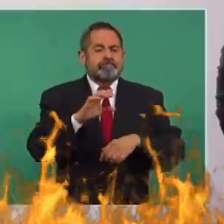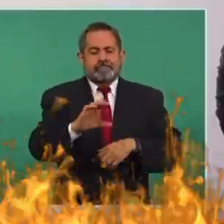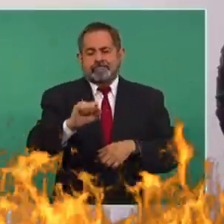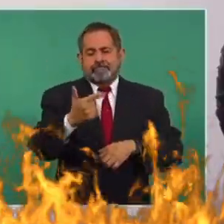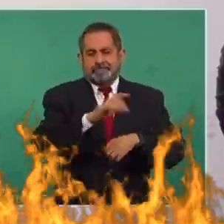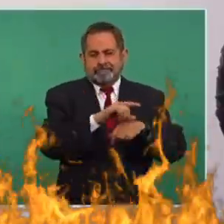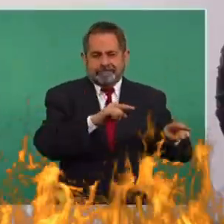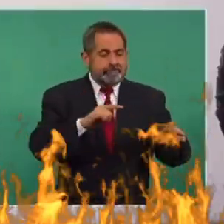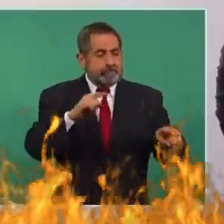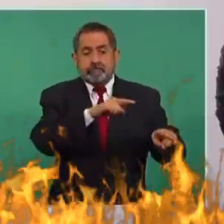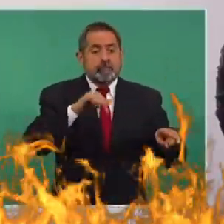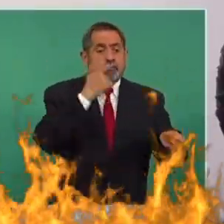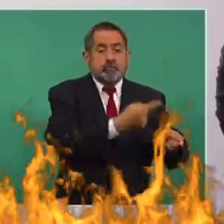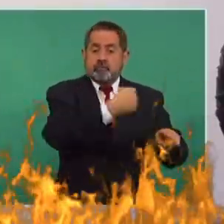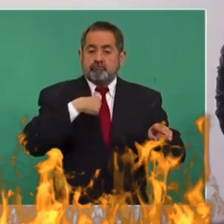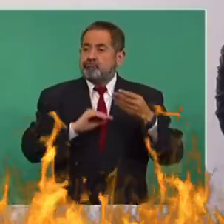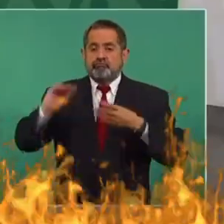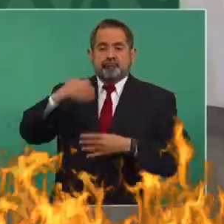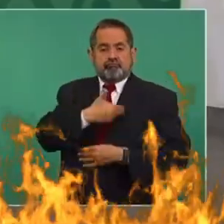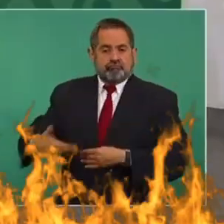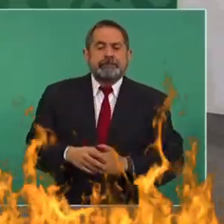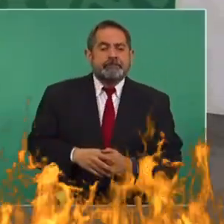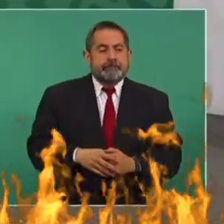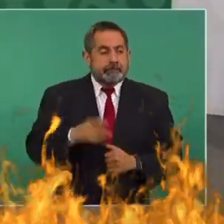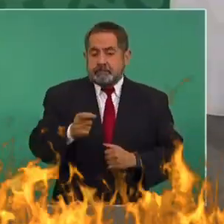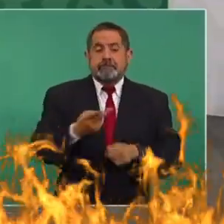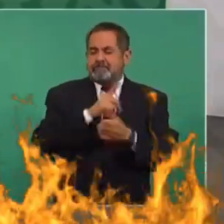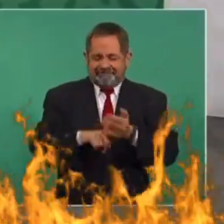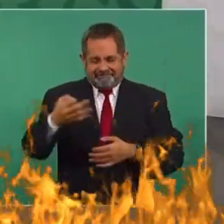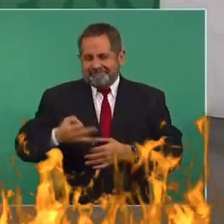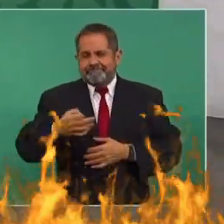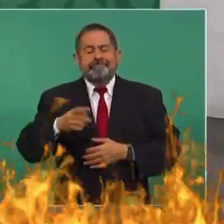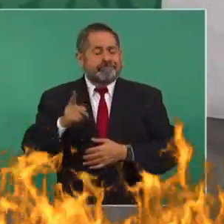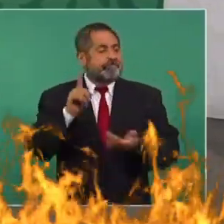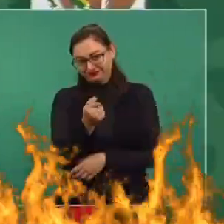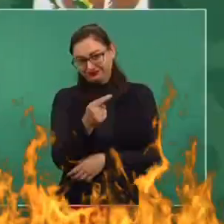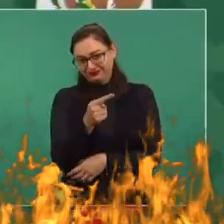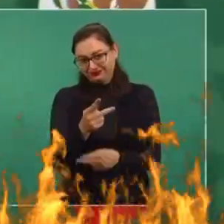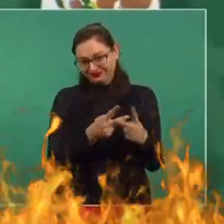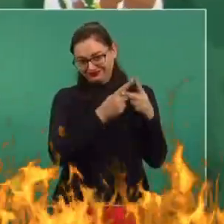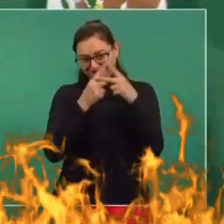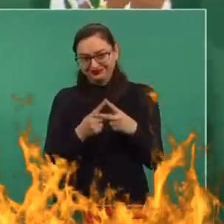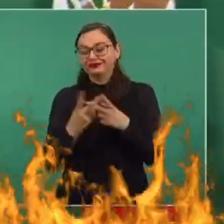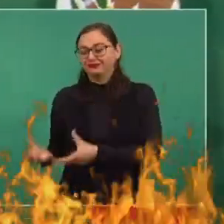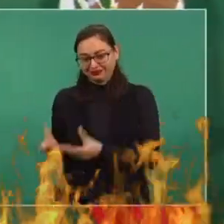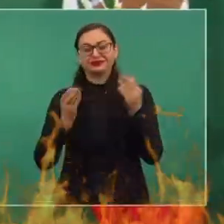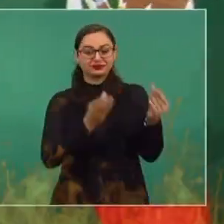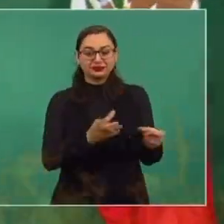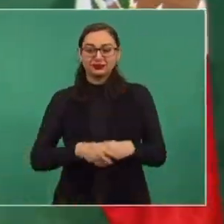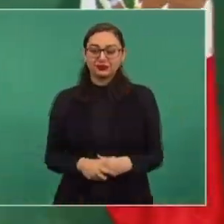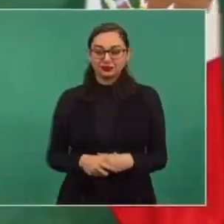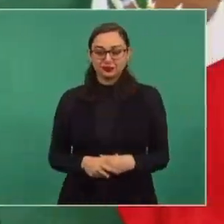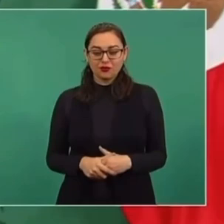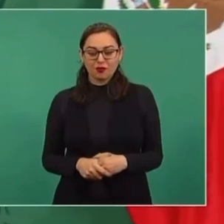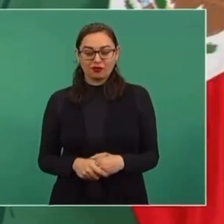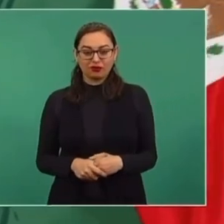pues ya, desde entonces, no querían que yo llegara donde estoy. Y en efecto, fue Salinas. ¿Cómo la gente